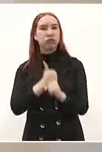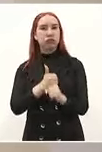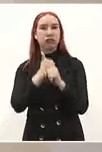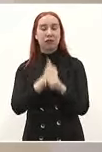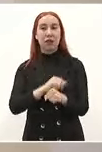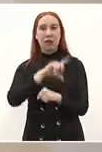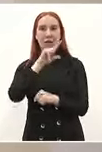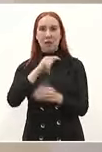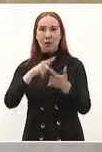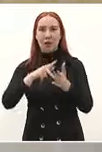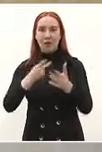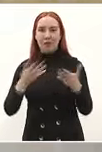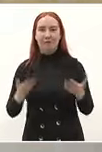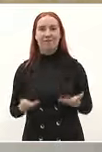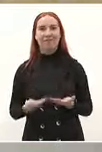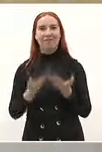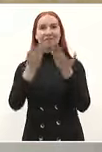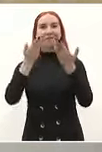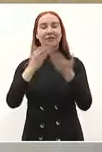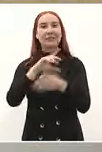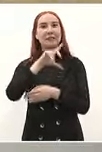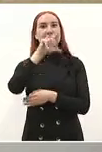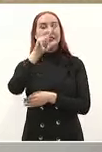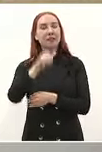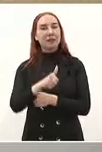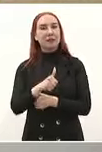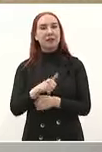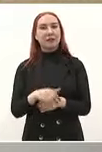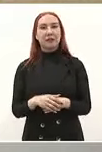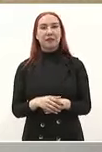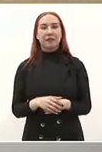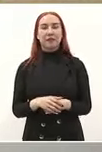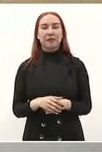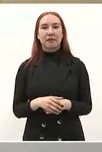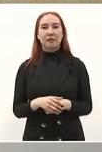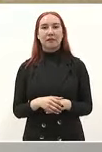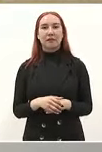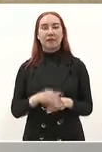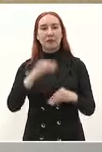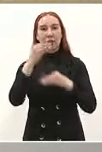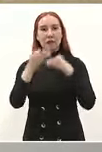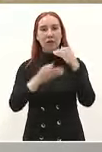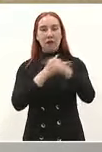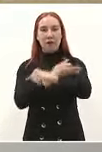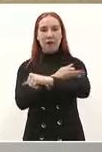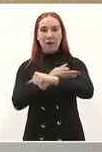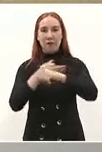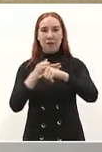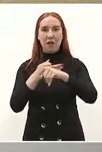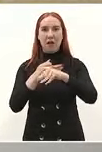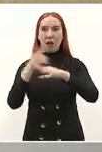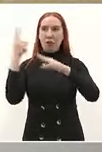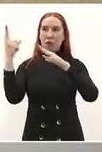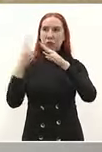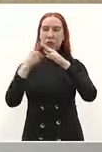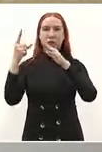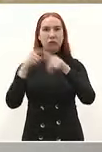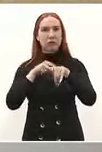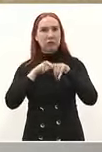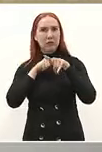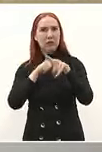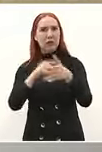levantamos y en esos momentos difíciles nuestros paisanos nunca dejaron de enviar